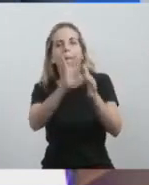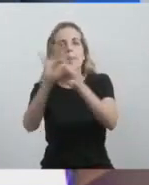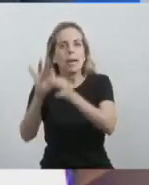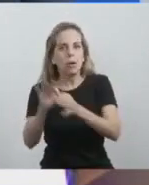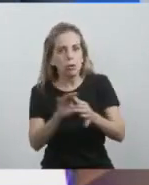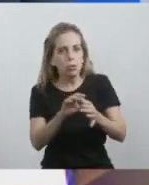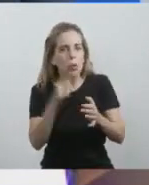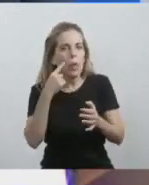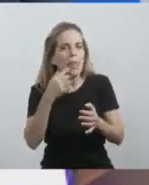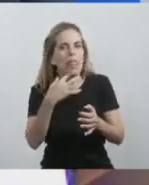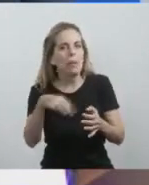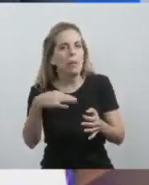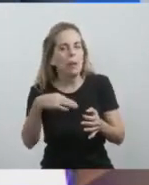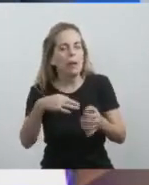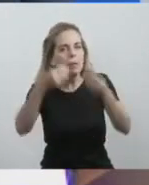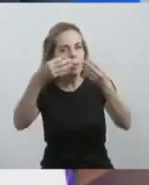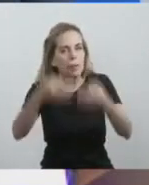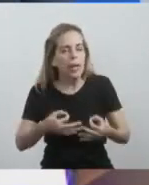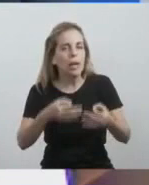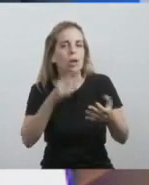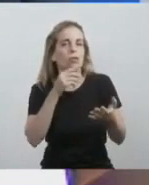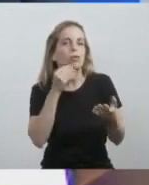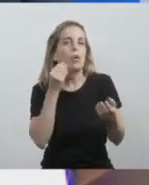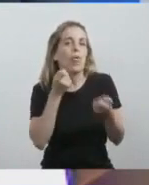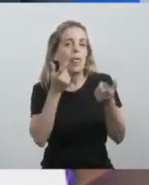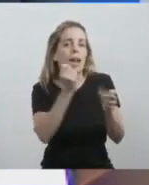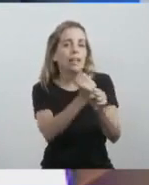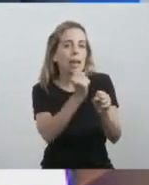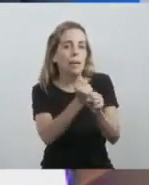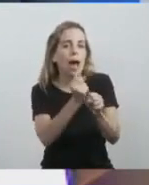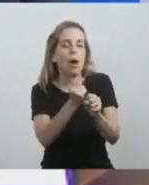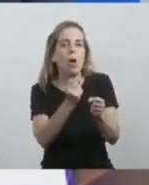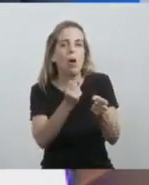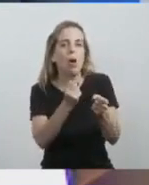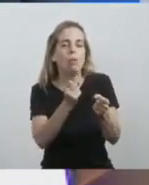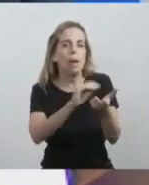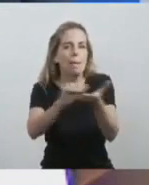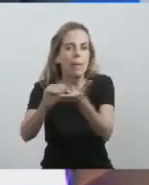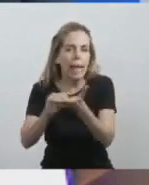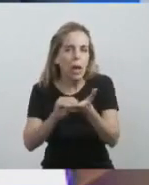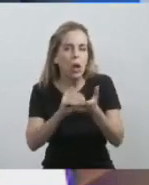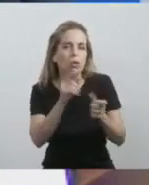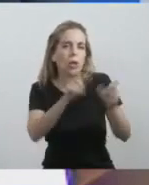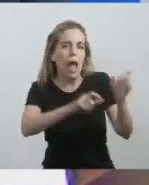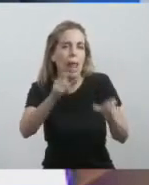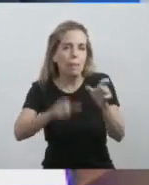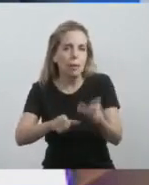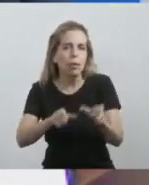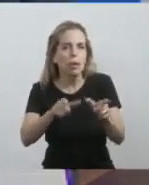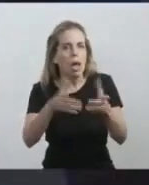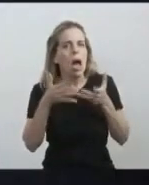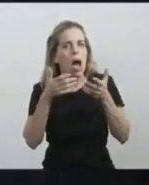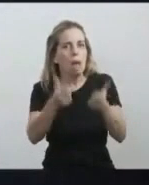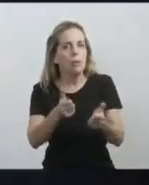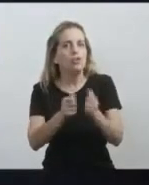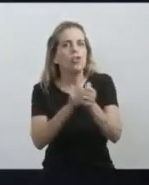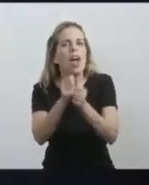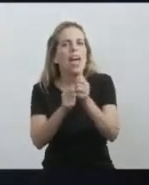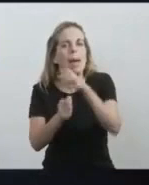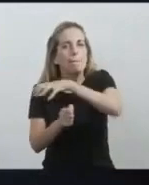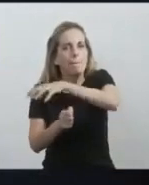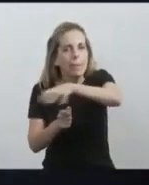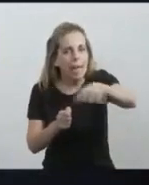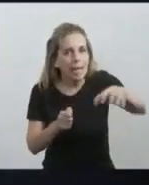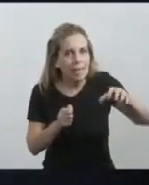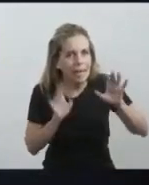concretos, con empleos y renta para nuestros ciudadanos, con apoyo a nuestros empresarios y con mercancías más